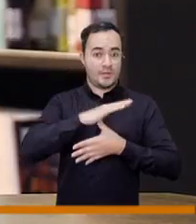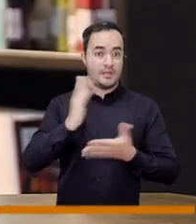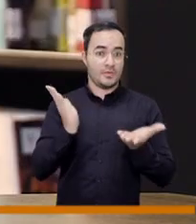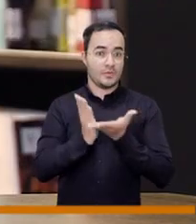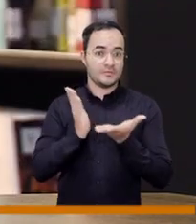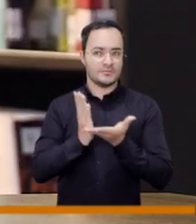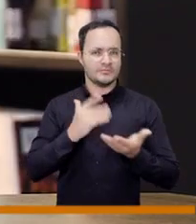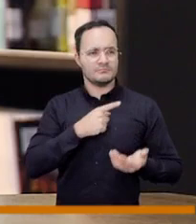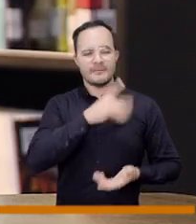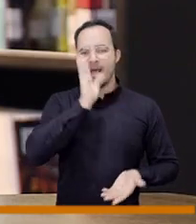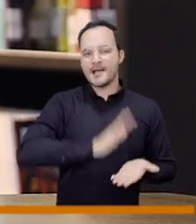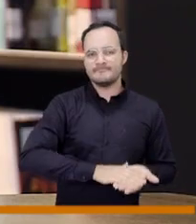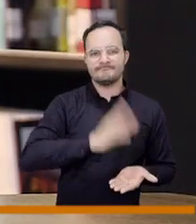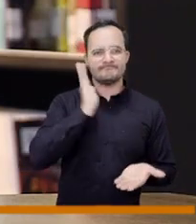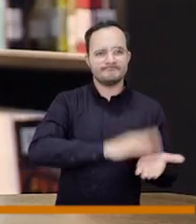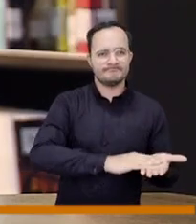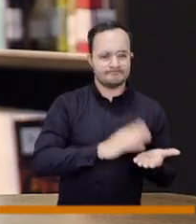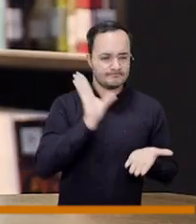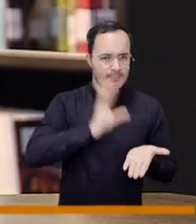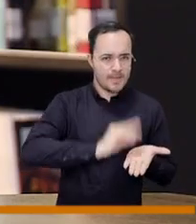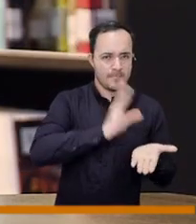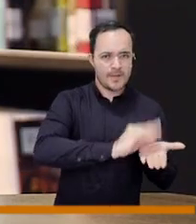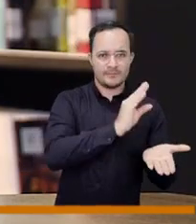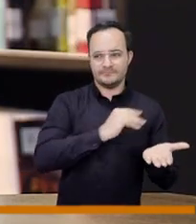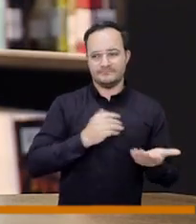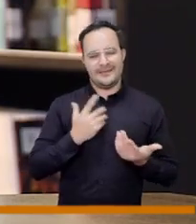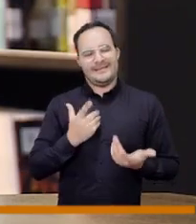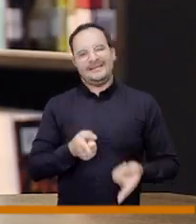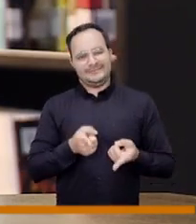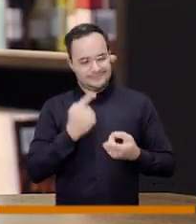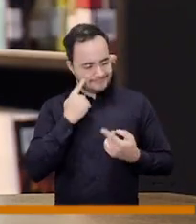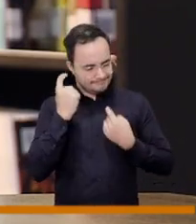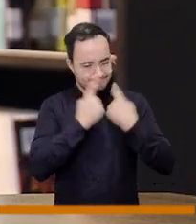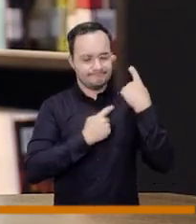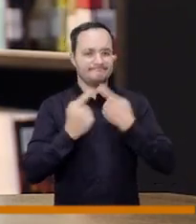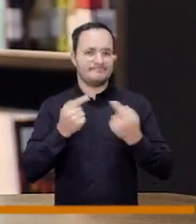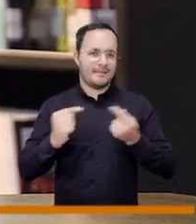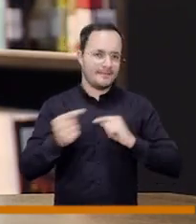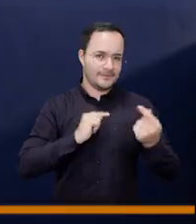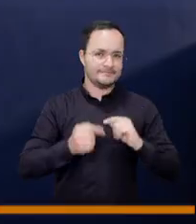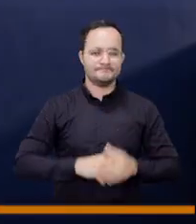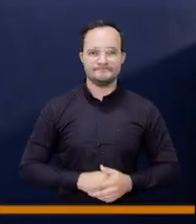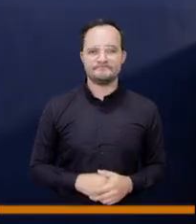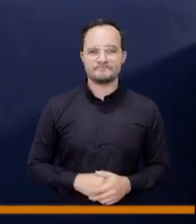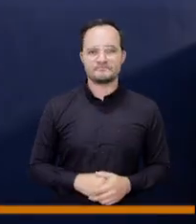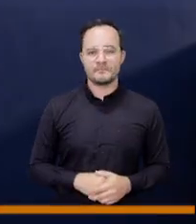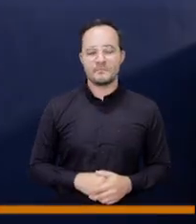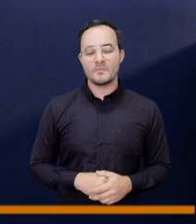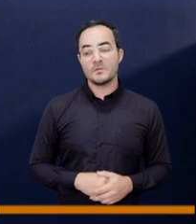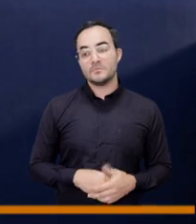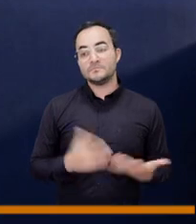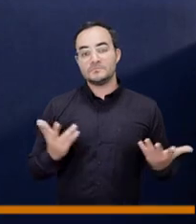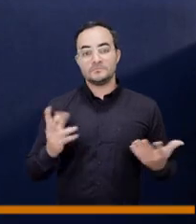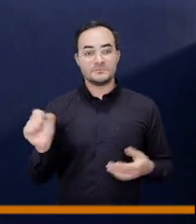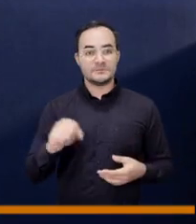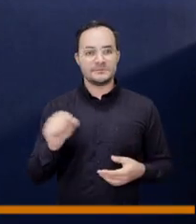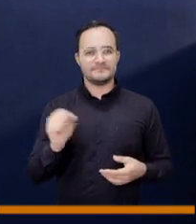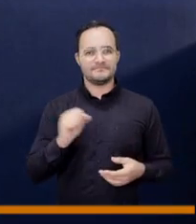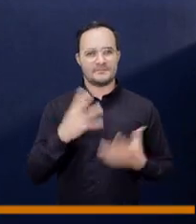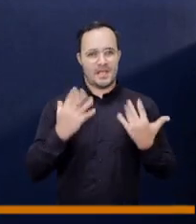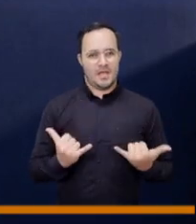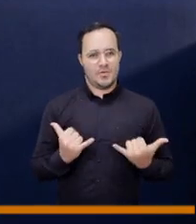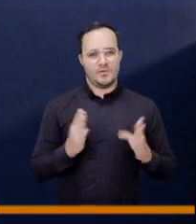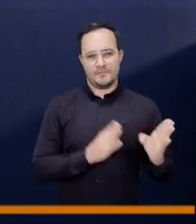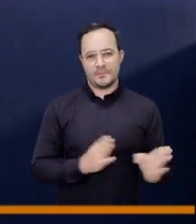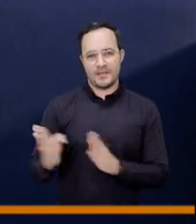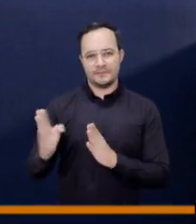educación entonces desde ahí vamos a hacer ese análisis y vamos a dar el debate concejal báventura en este momento nosotros tenemos un plan